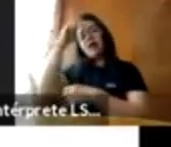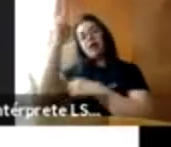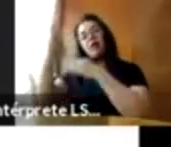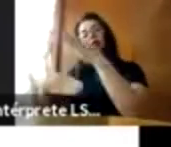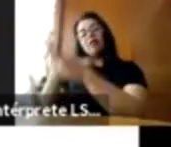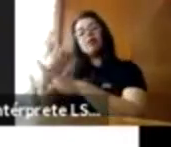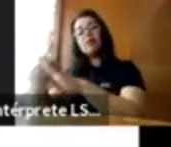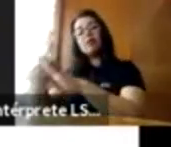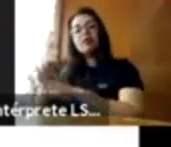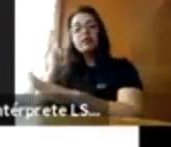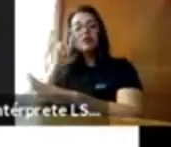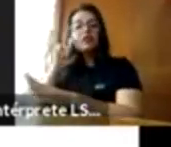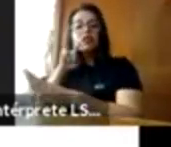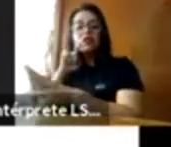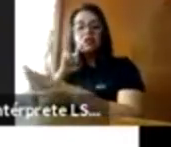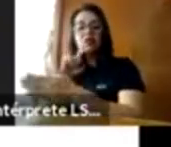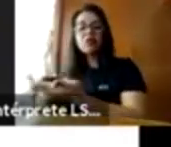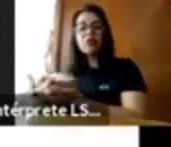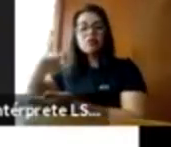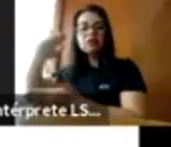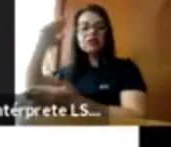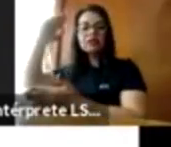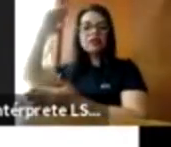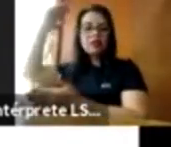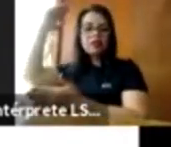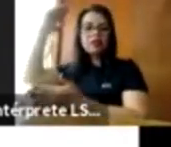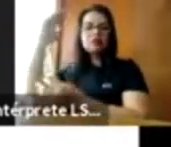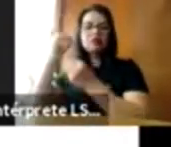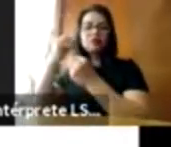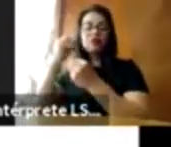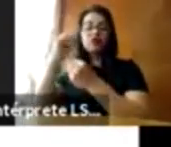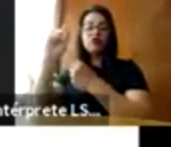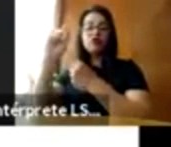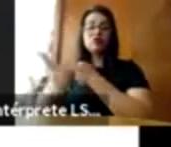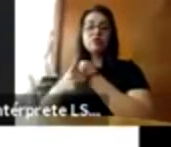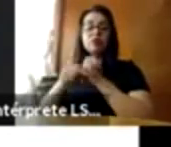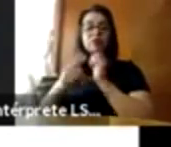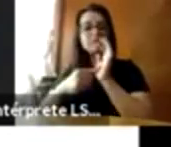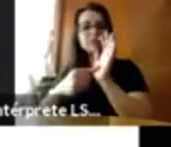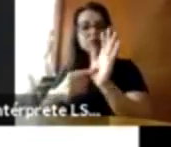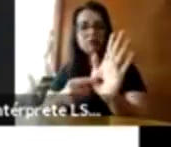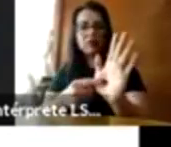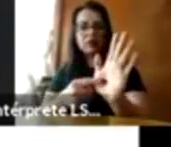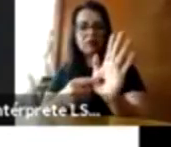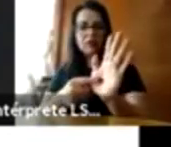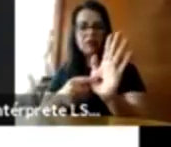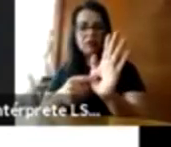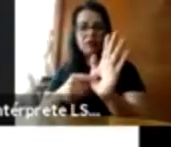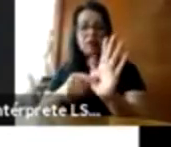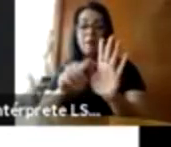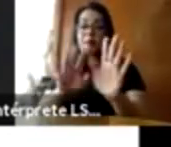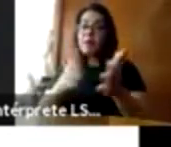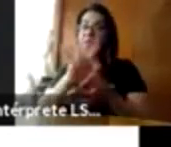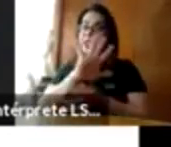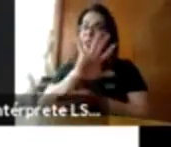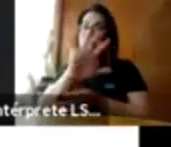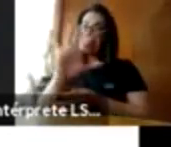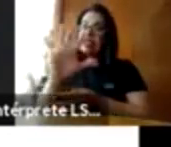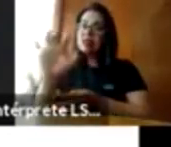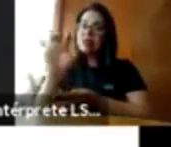Como dijiste recién, Javier, tenemos datos de muchos países que muestran en algunos casos un aumento del 500%.